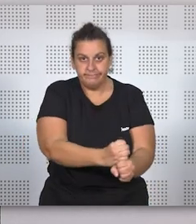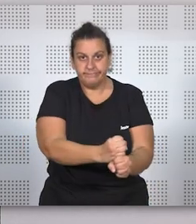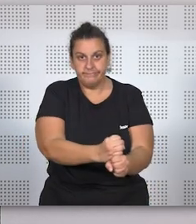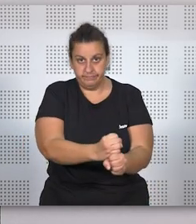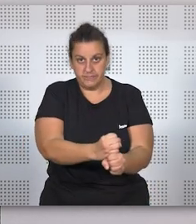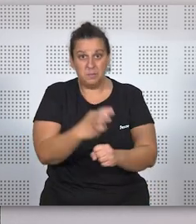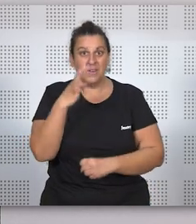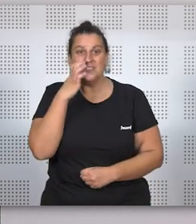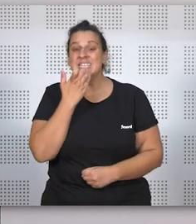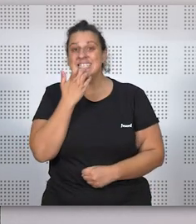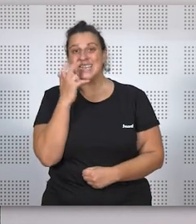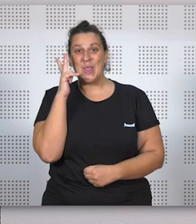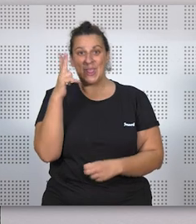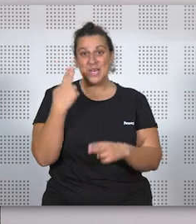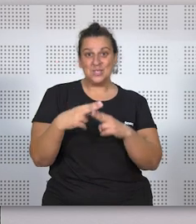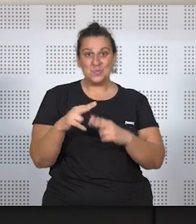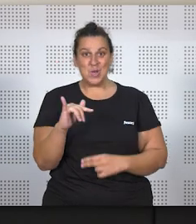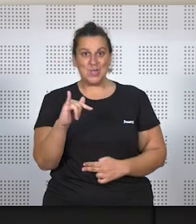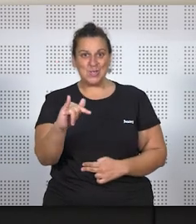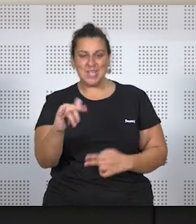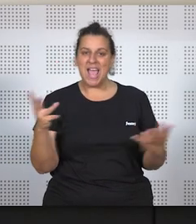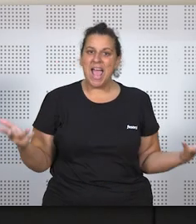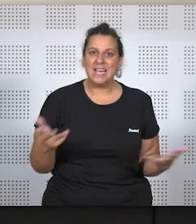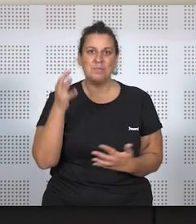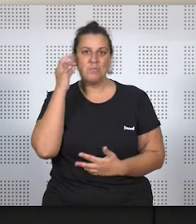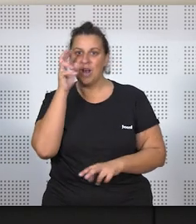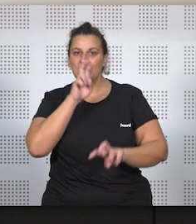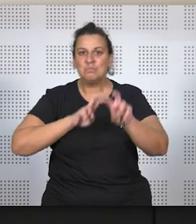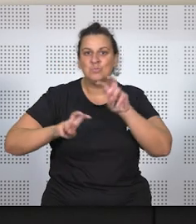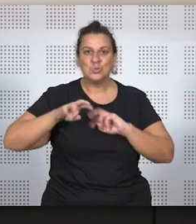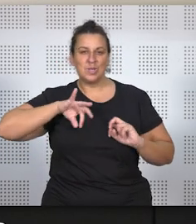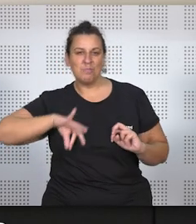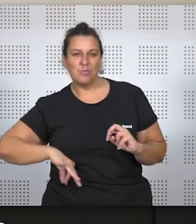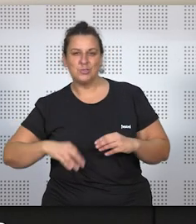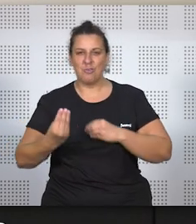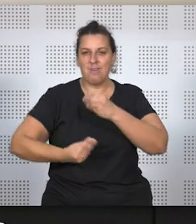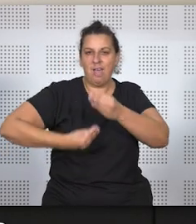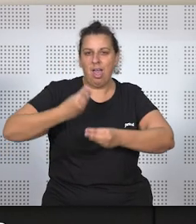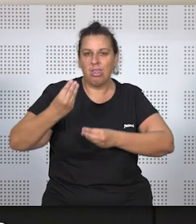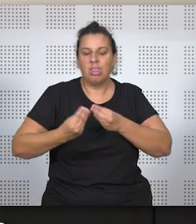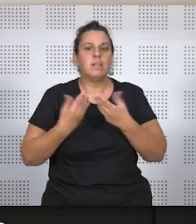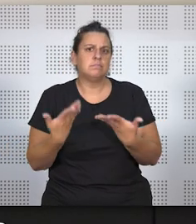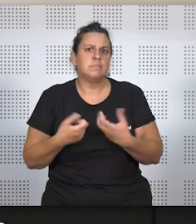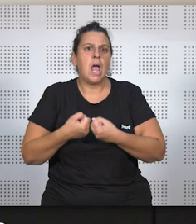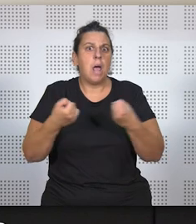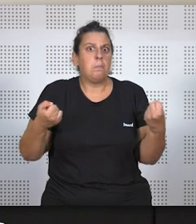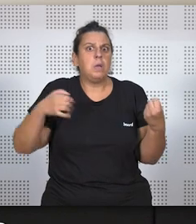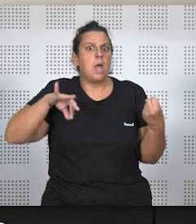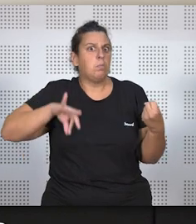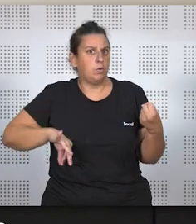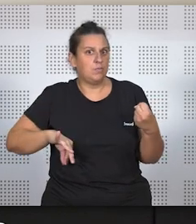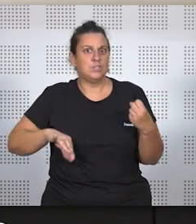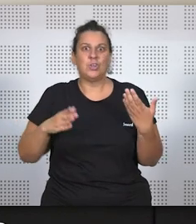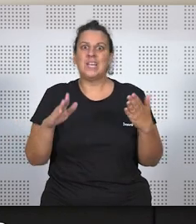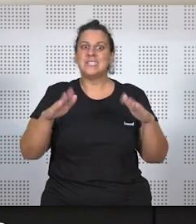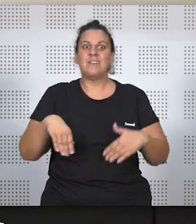tener derechos políticos animó a las mujeres a buscar una profesión, a ejercerlas y de hecho se ampliaron profesiones en ese momento